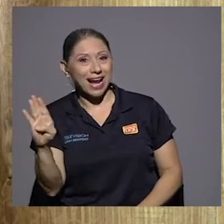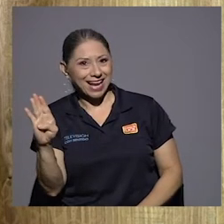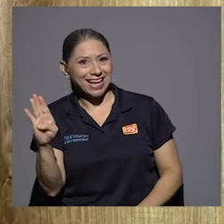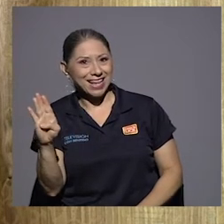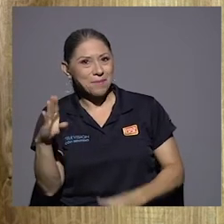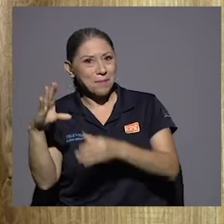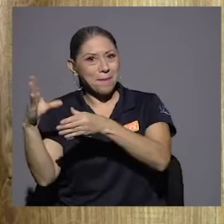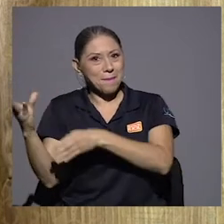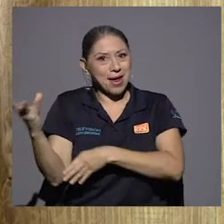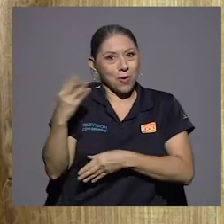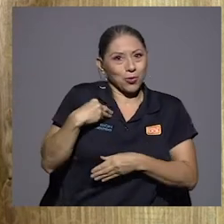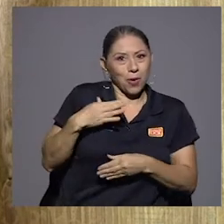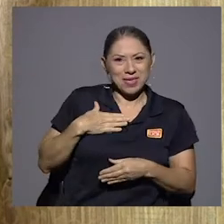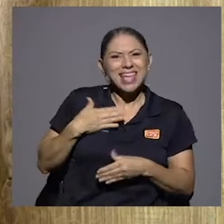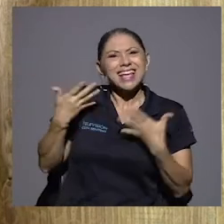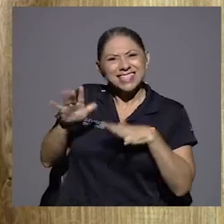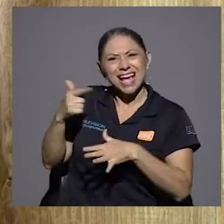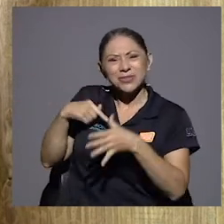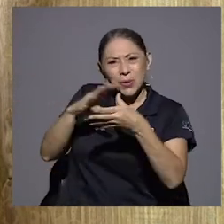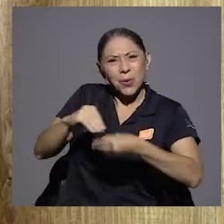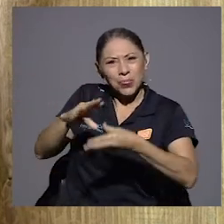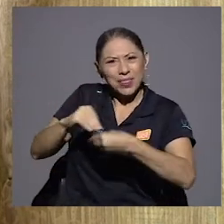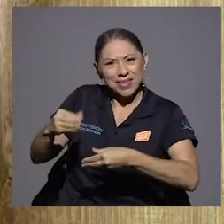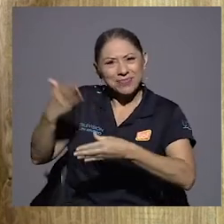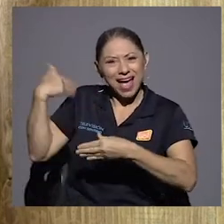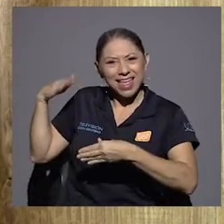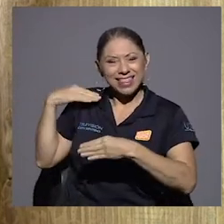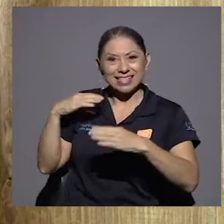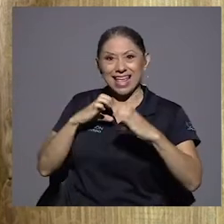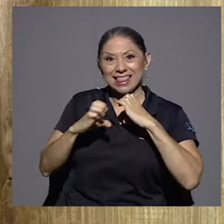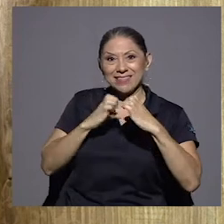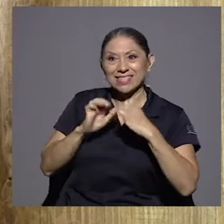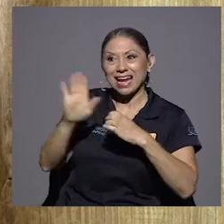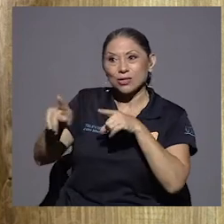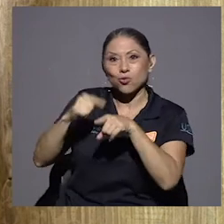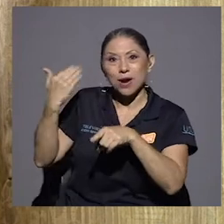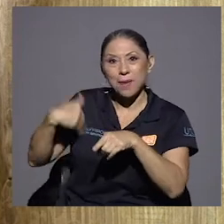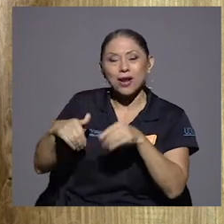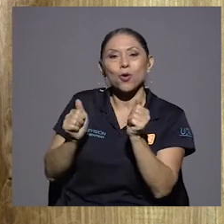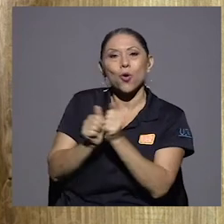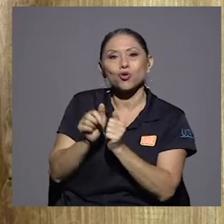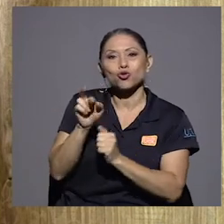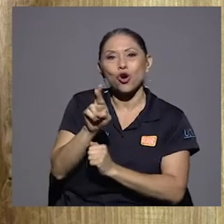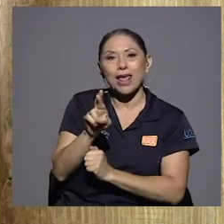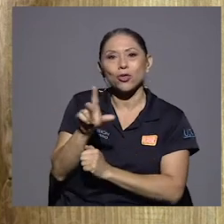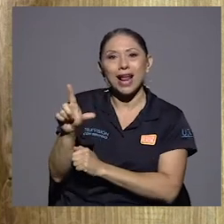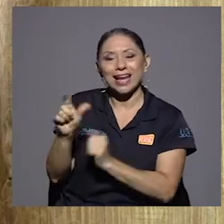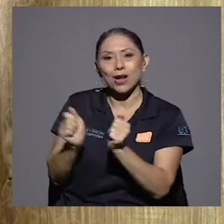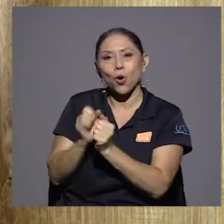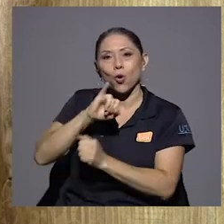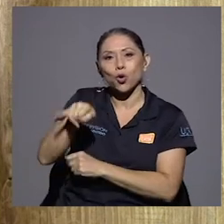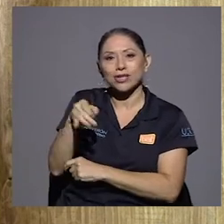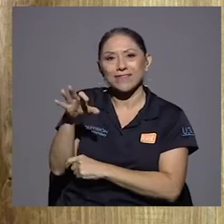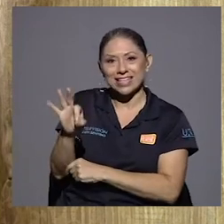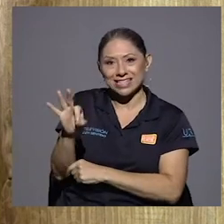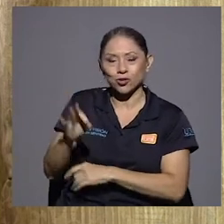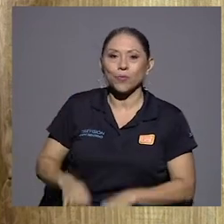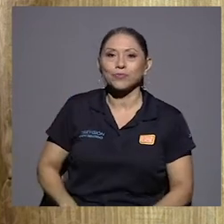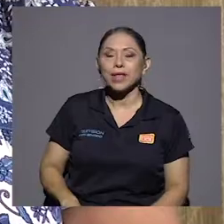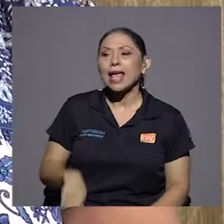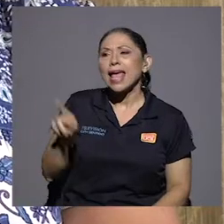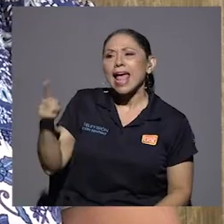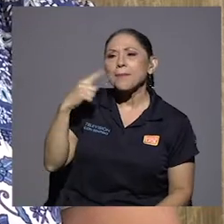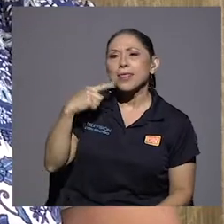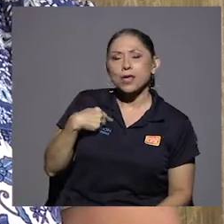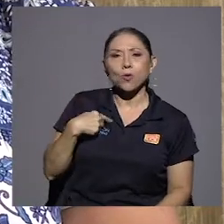tuve la oportunidad de conversar con su hermano, con Dororando Laclé y con don José Francisco. Que él estaba en un partido de fútbol